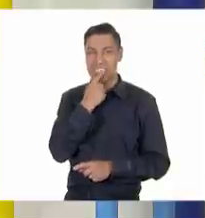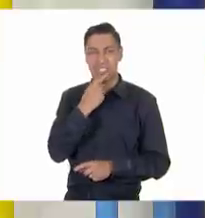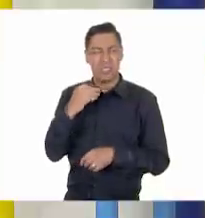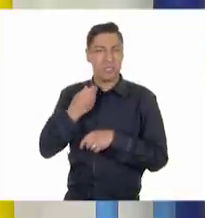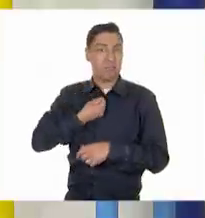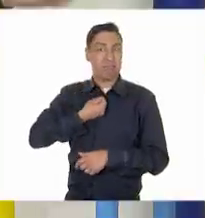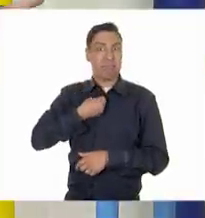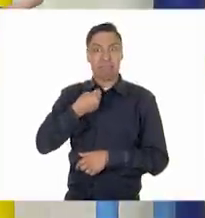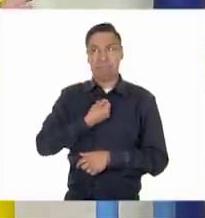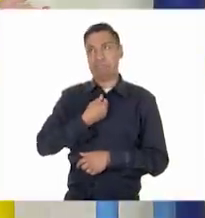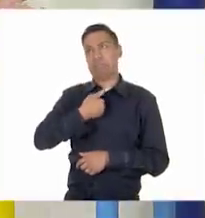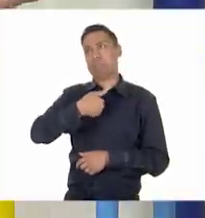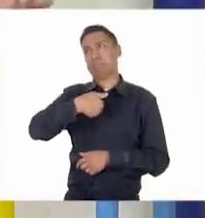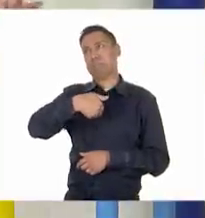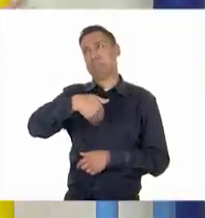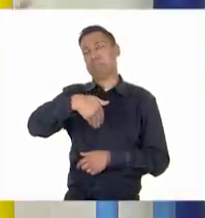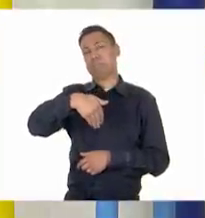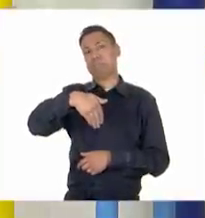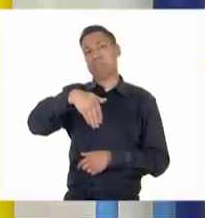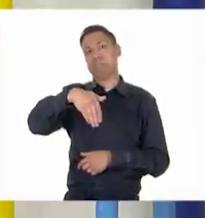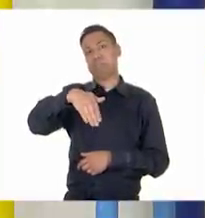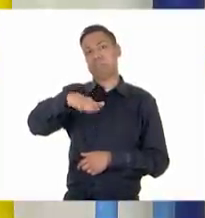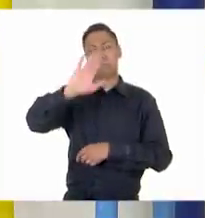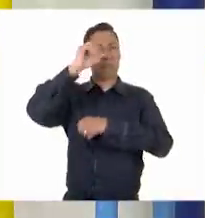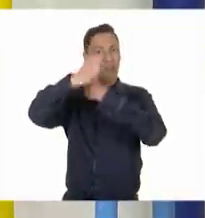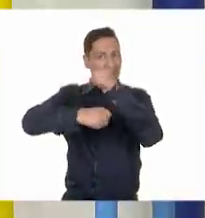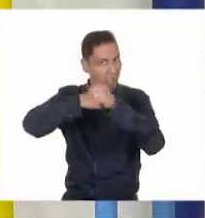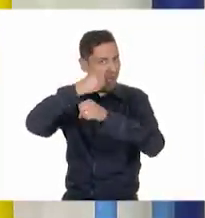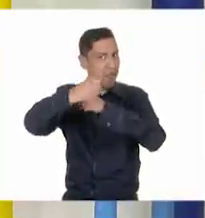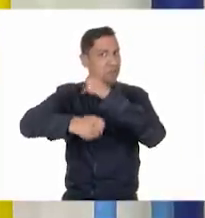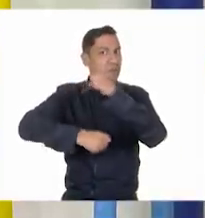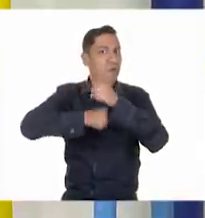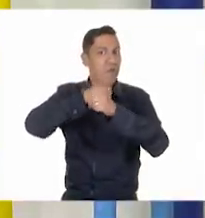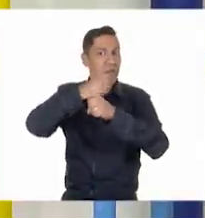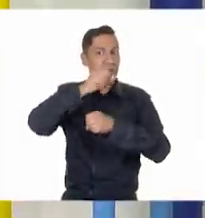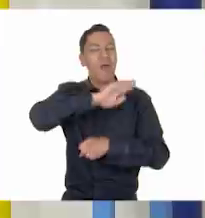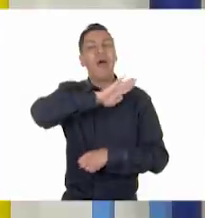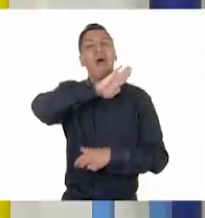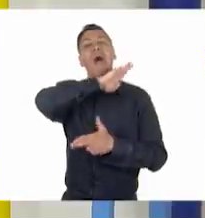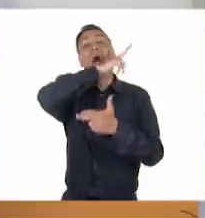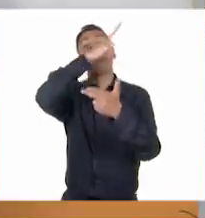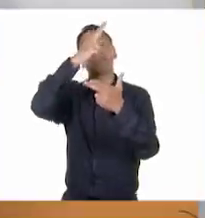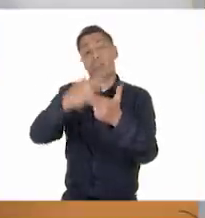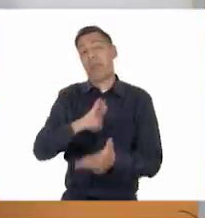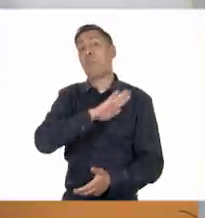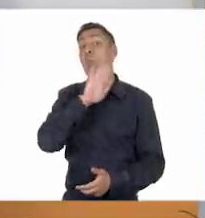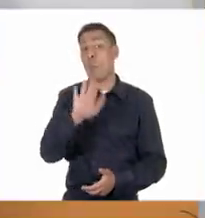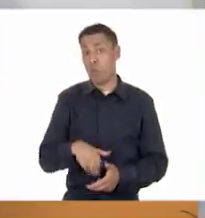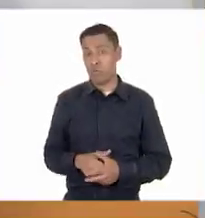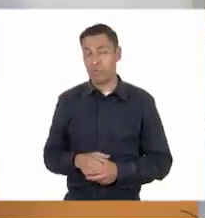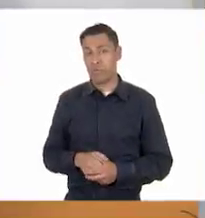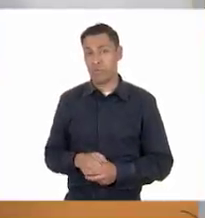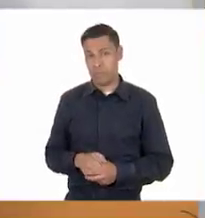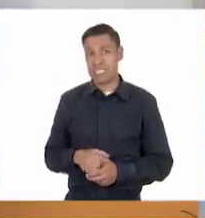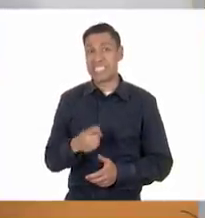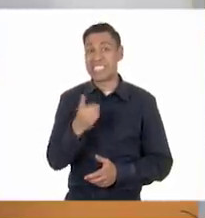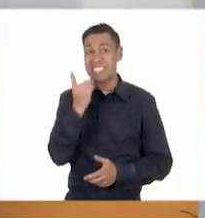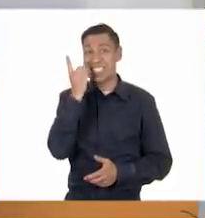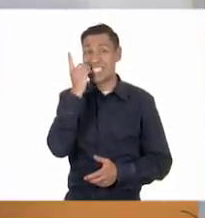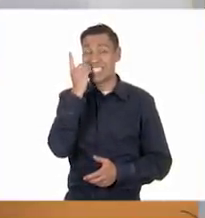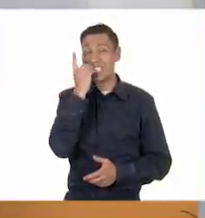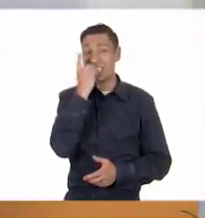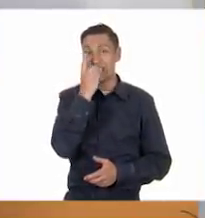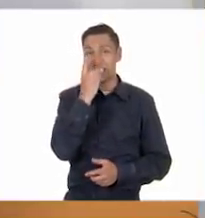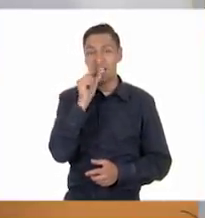durar por el resto de nuestros días. Imagínense lo importante que es cuidarlos. ¿Eso quiere decir que los dientes solo se nos caen